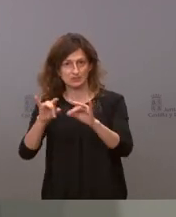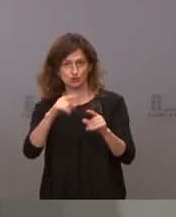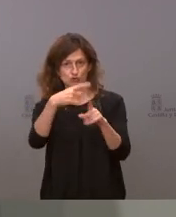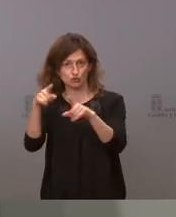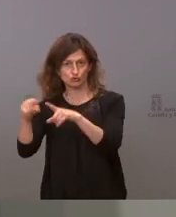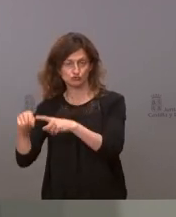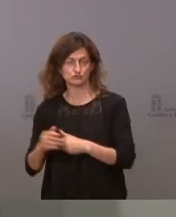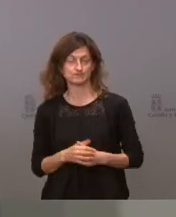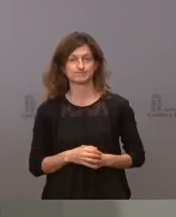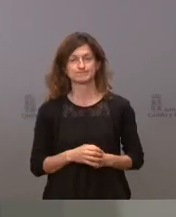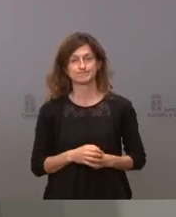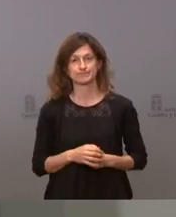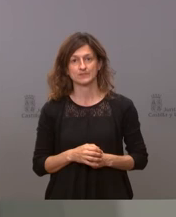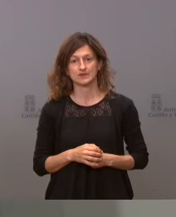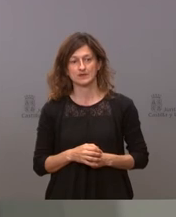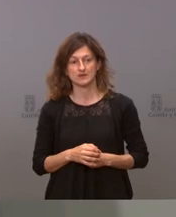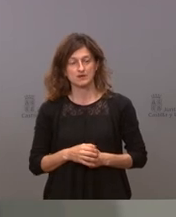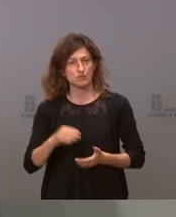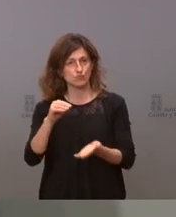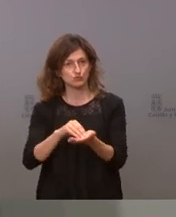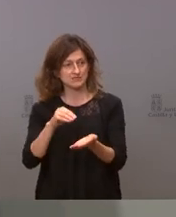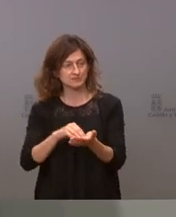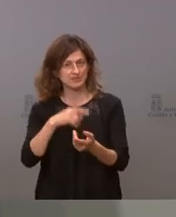creo que esto me lo han oído decir muchas veces